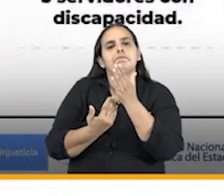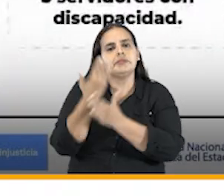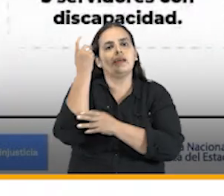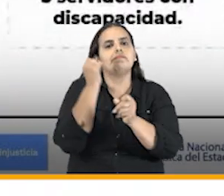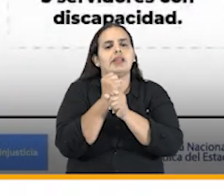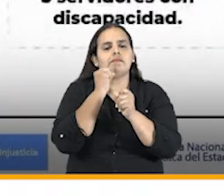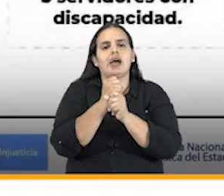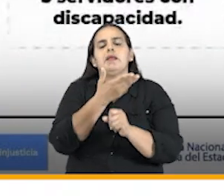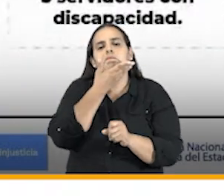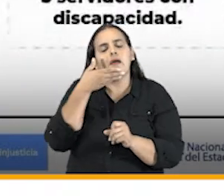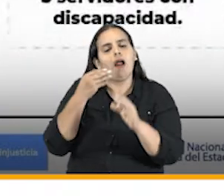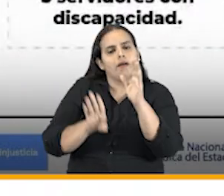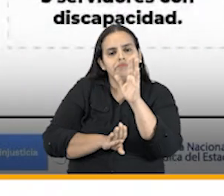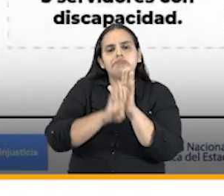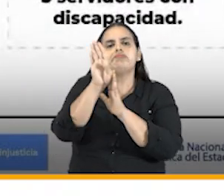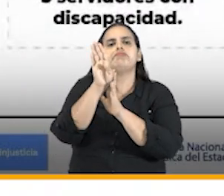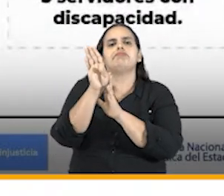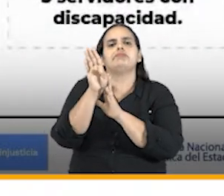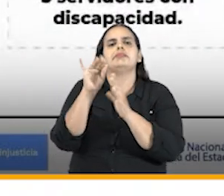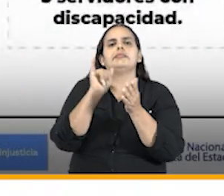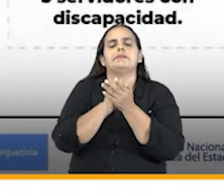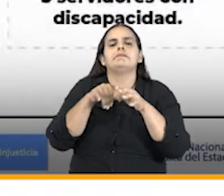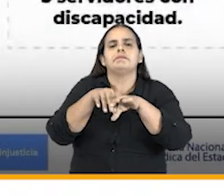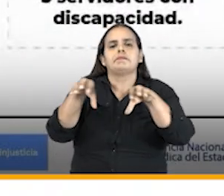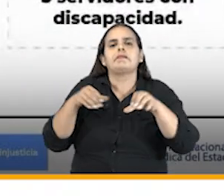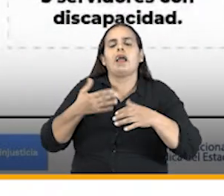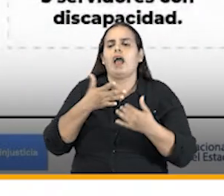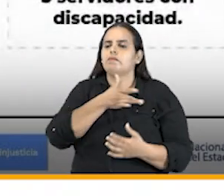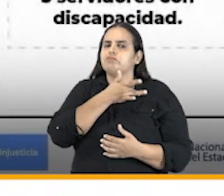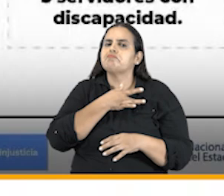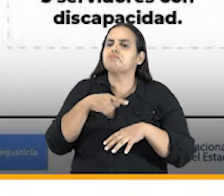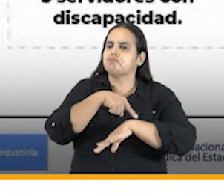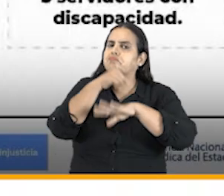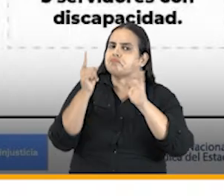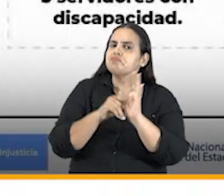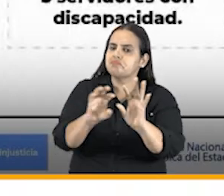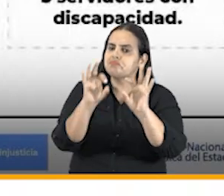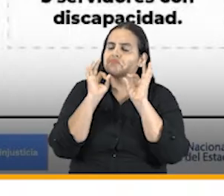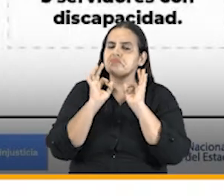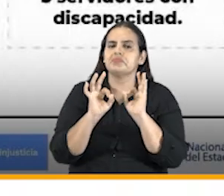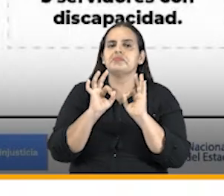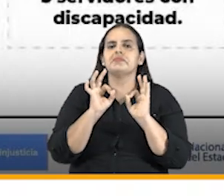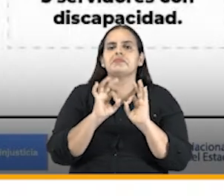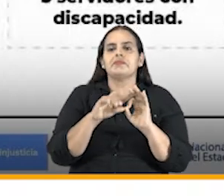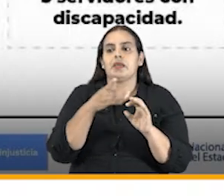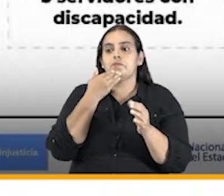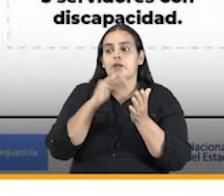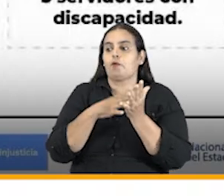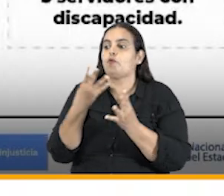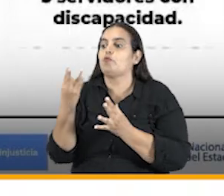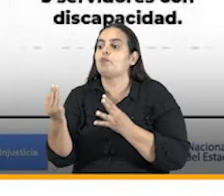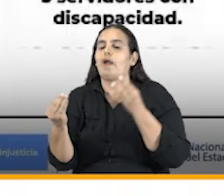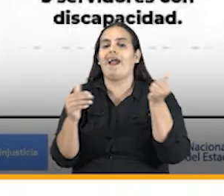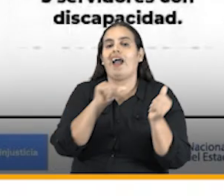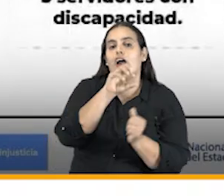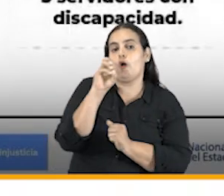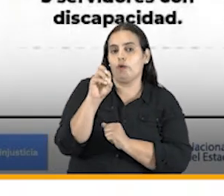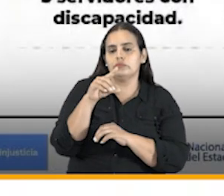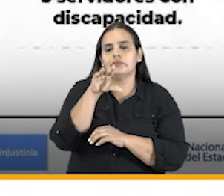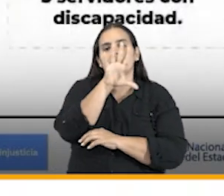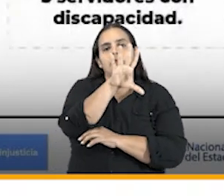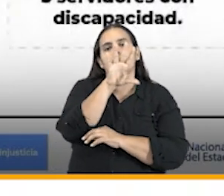a trabajar y para hacer carrera en cuanto a la conformación por géneros el